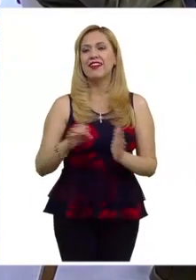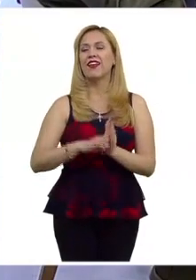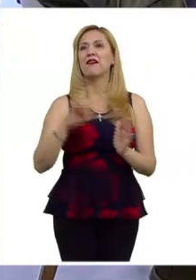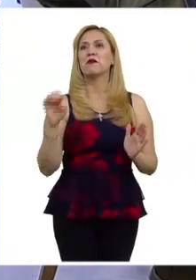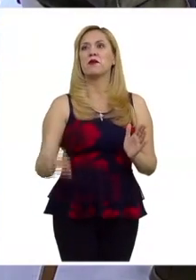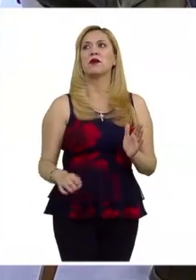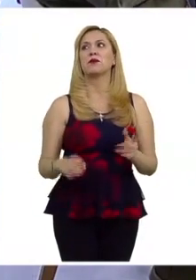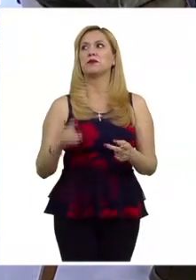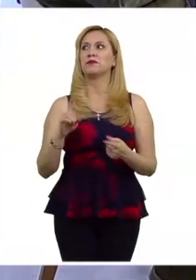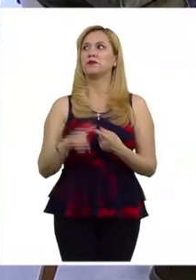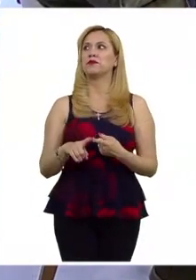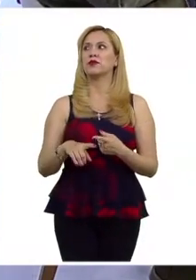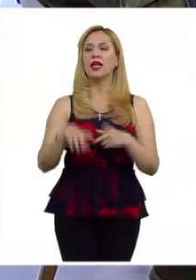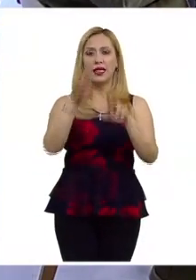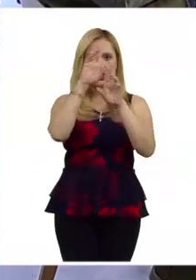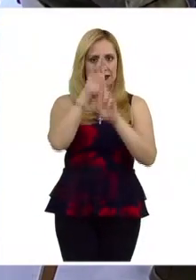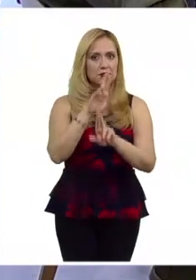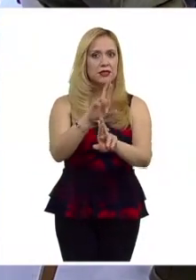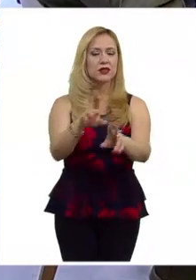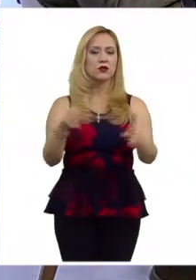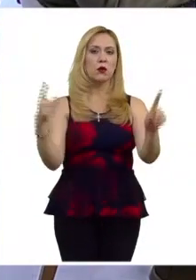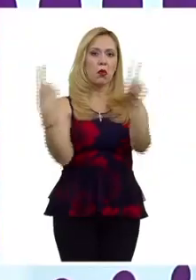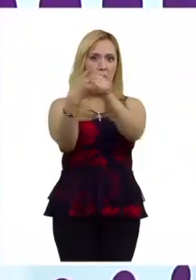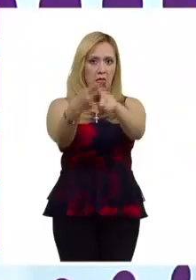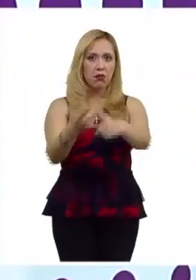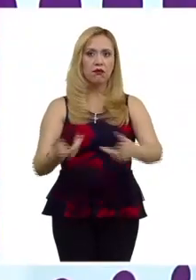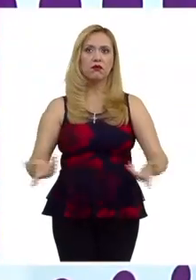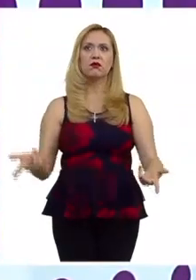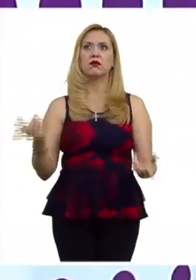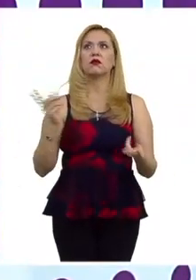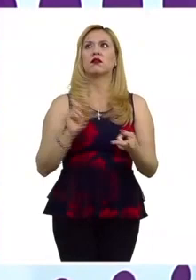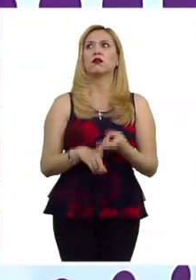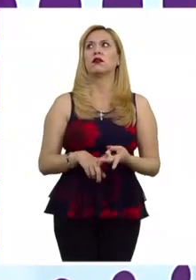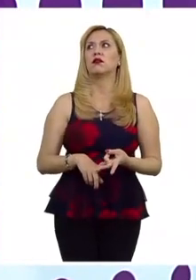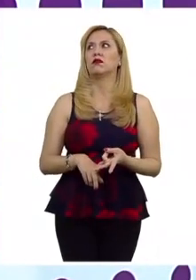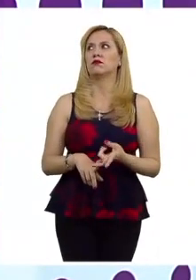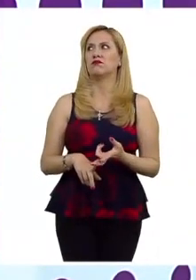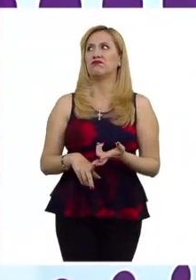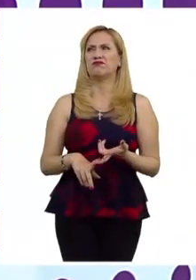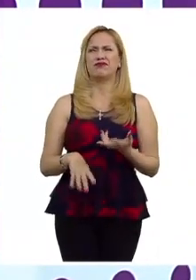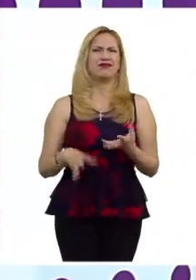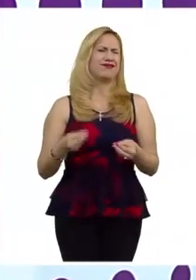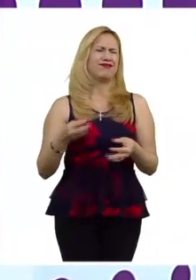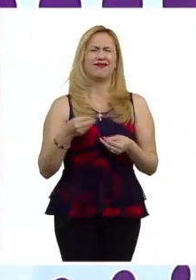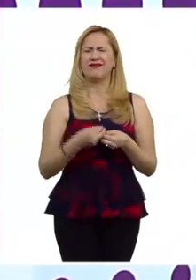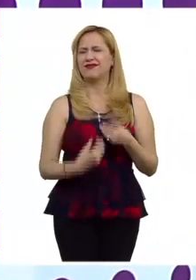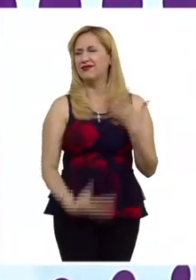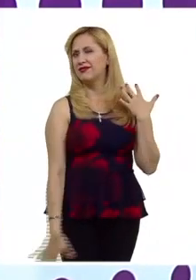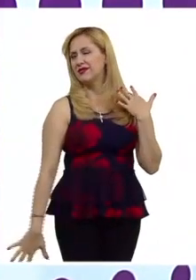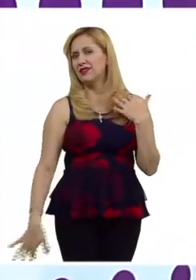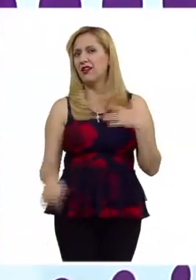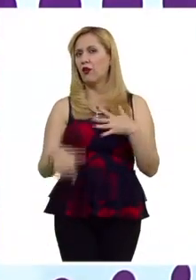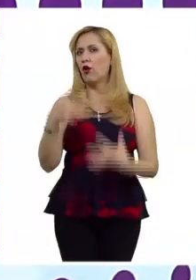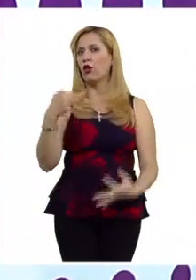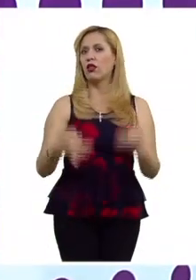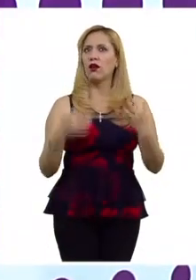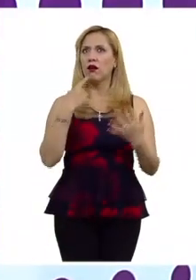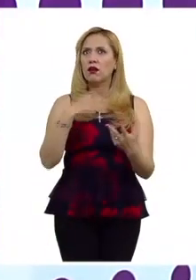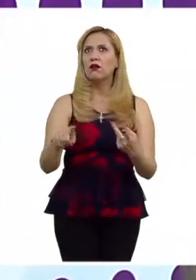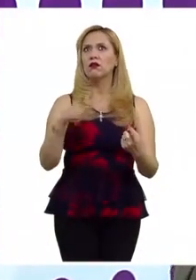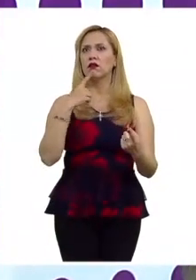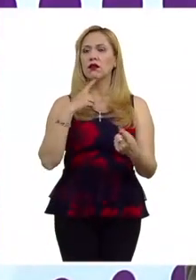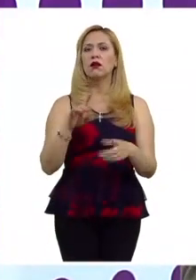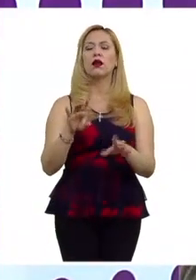delitos contra el honor otro tipo de delitos que incluso hayan sido materia de varias acciones de inconstitucionalidad en la corte como el